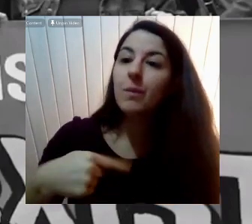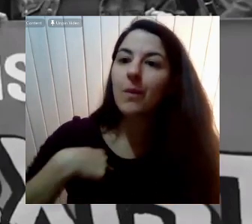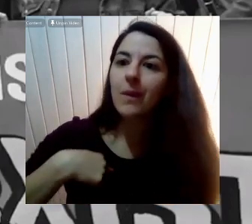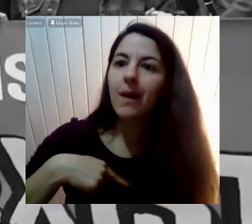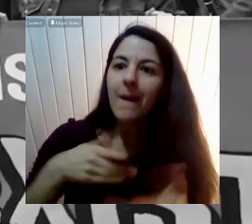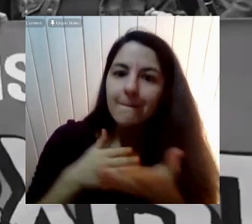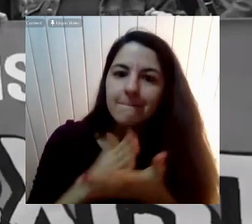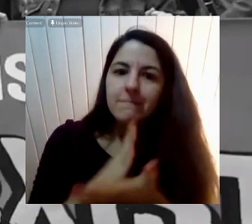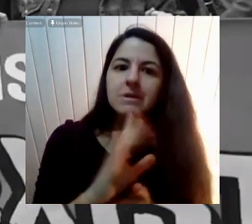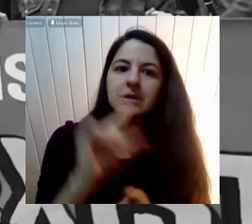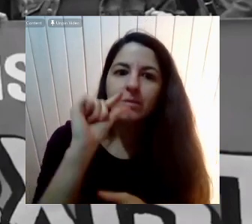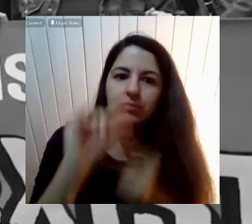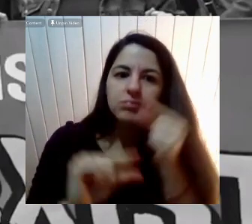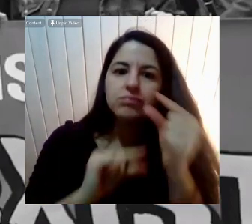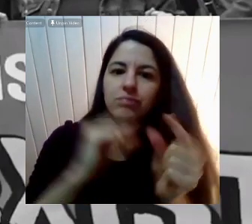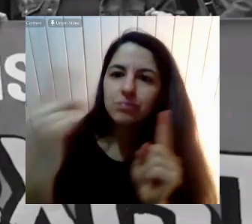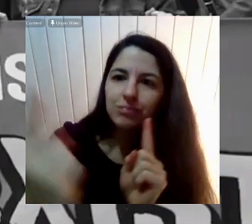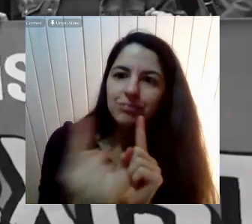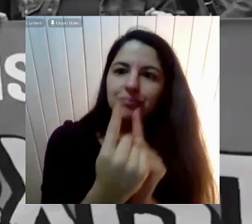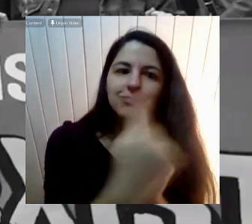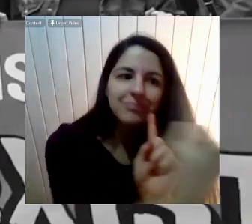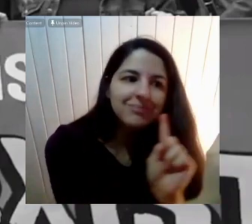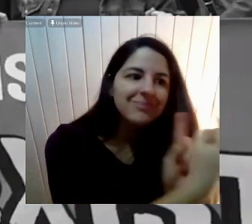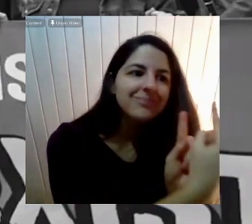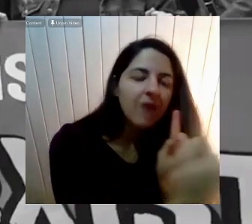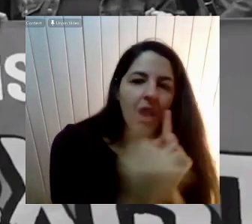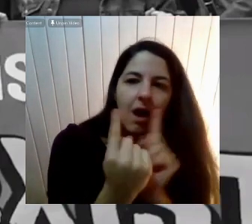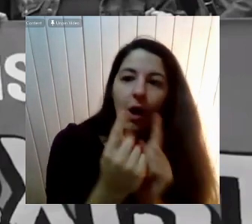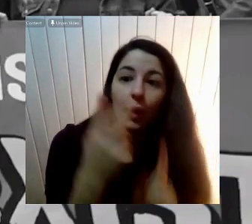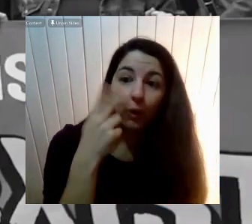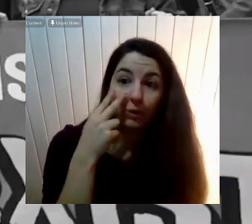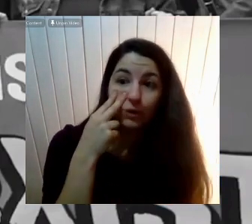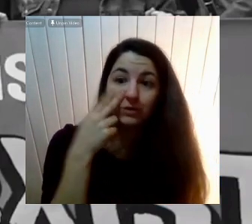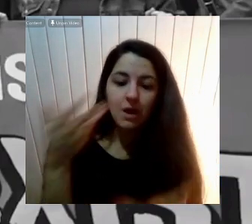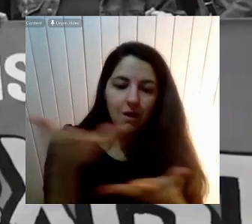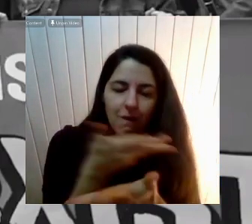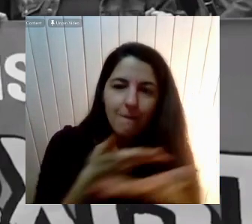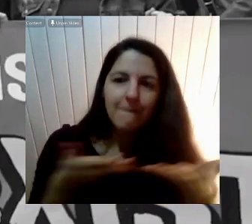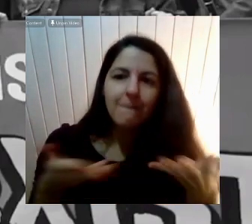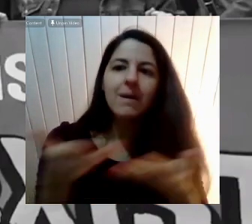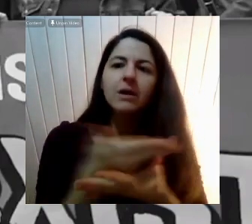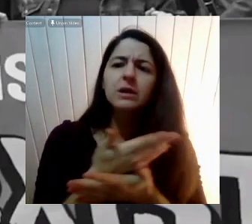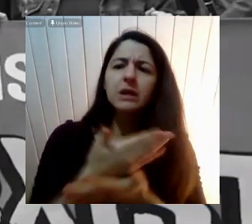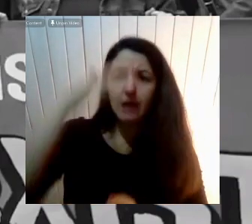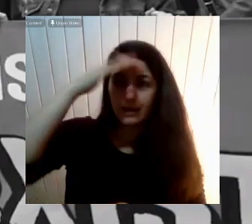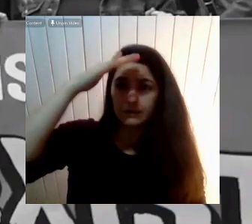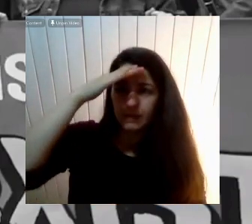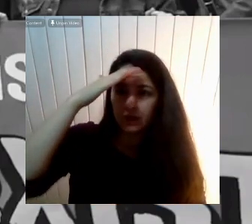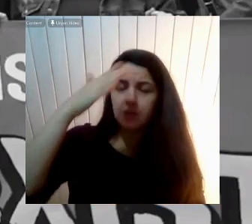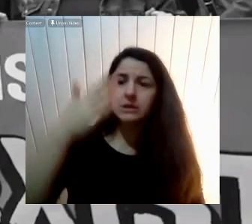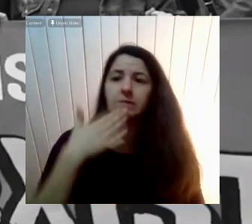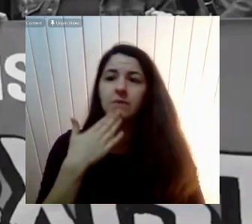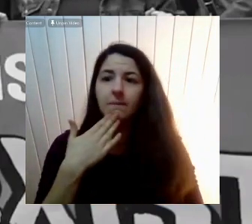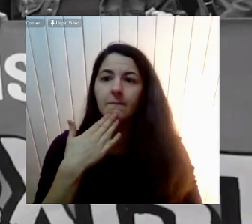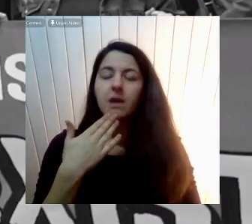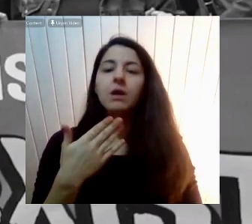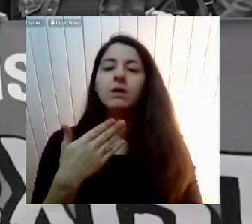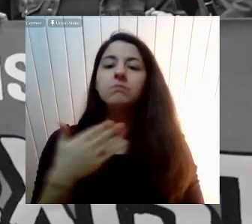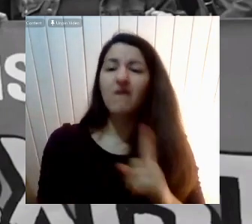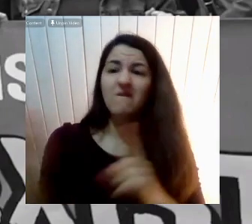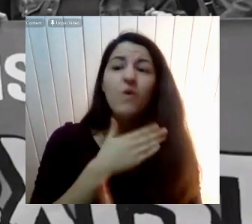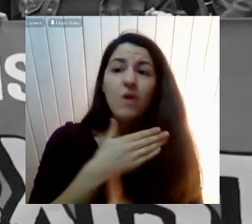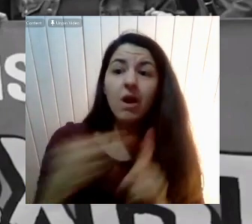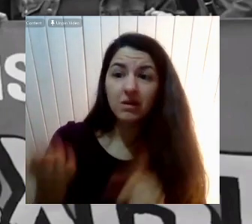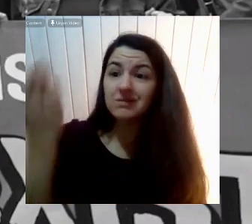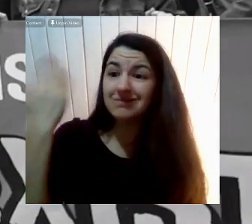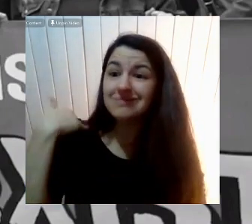Nos empezamos A conocer Y empezamos A compartir No solo Nuestras experiencias Sino también Las violencias Que hemos sufrido Y como en el fondo Eso